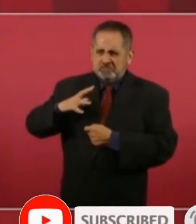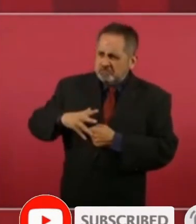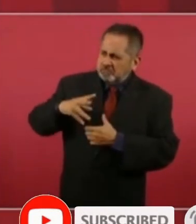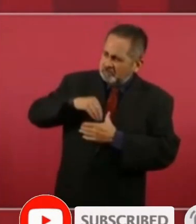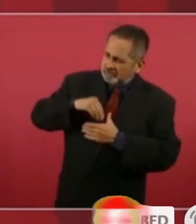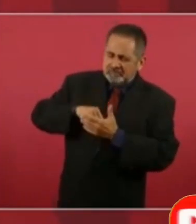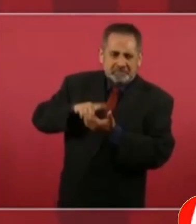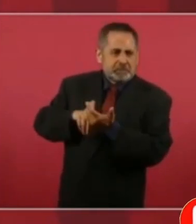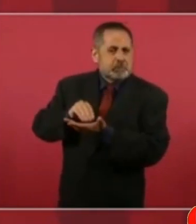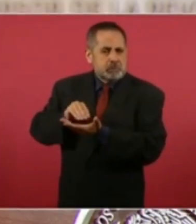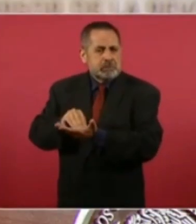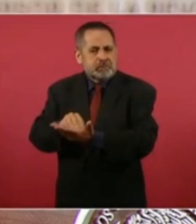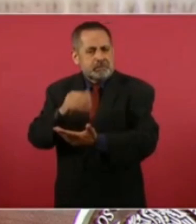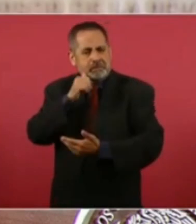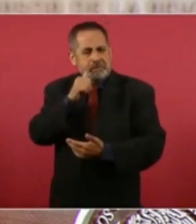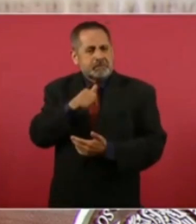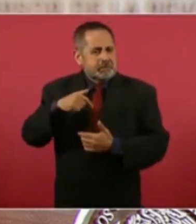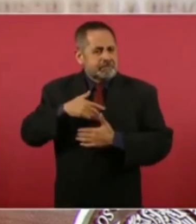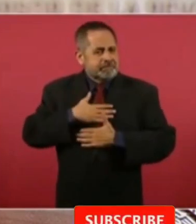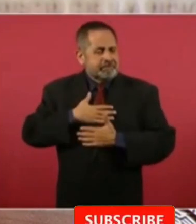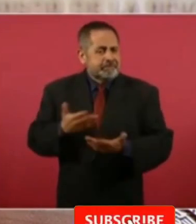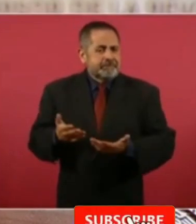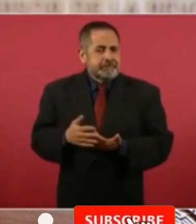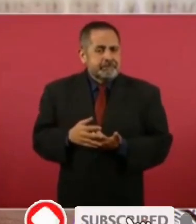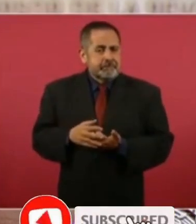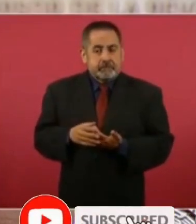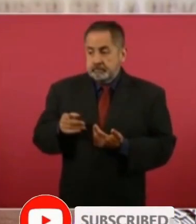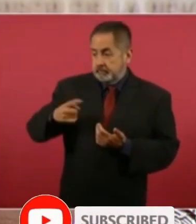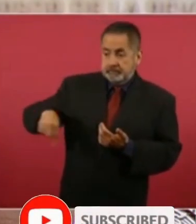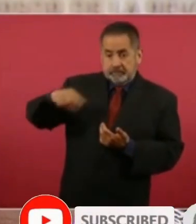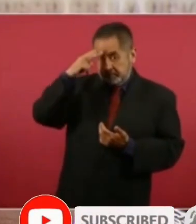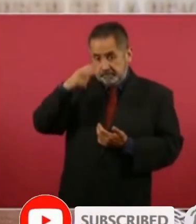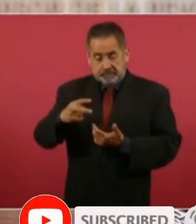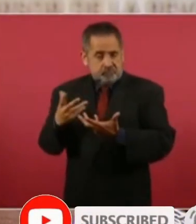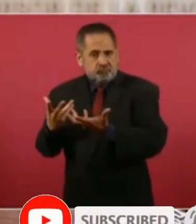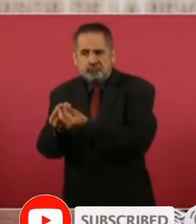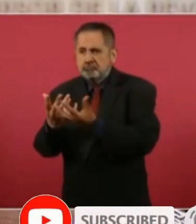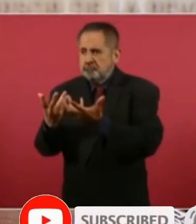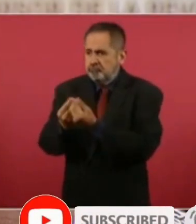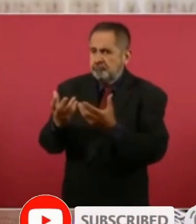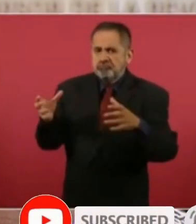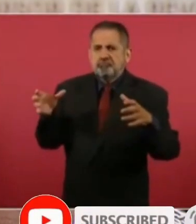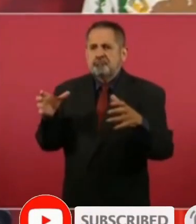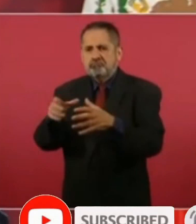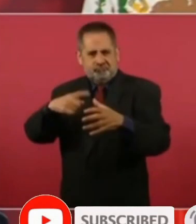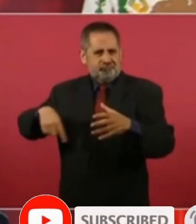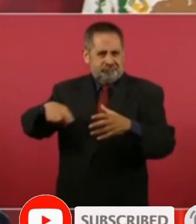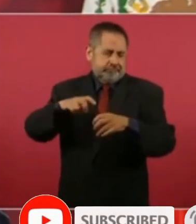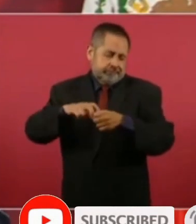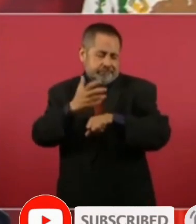Cómo se reúnen entre ellos.